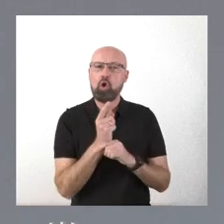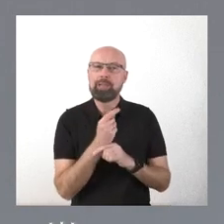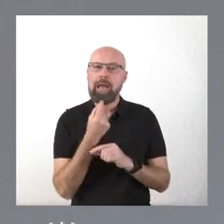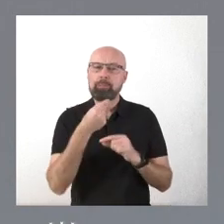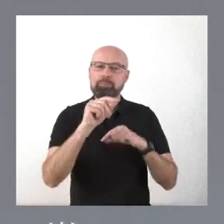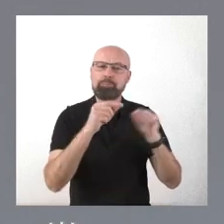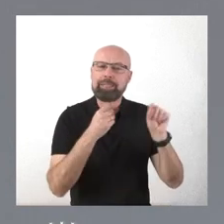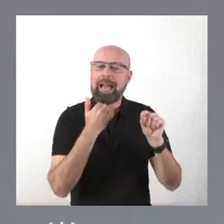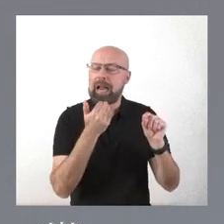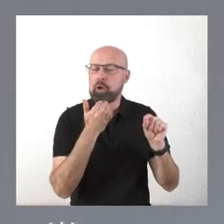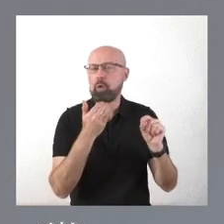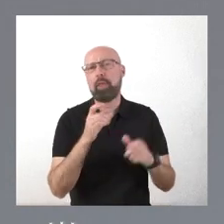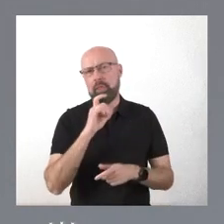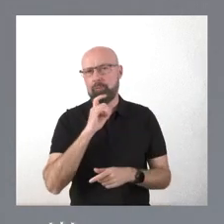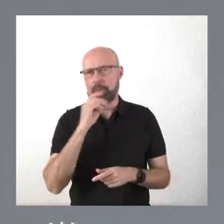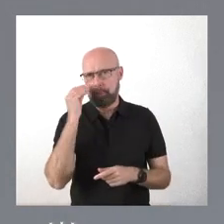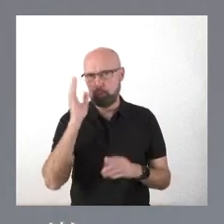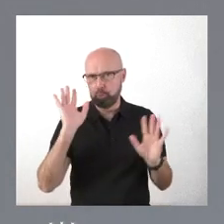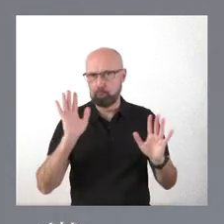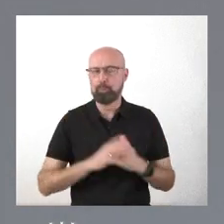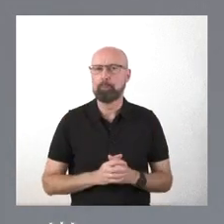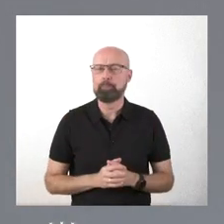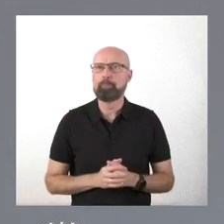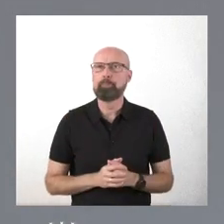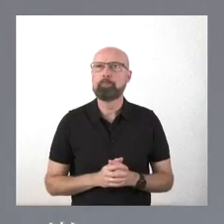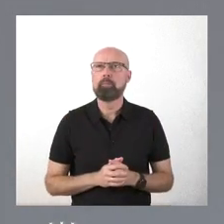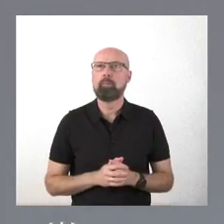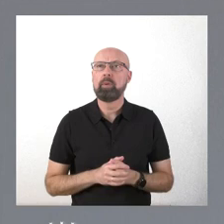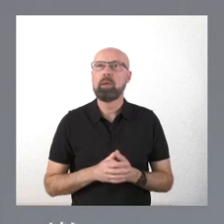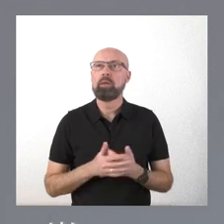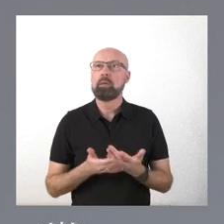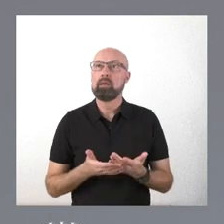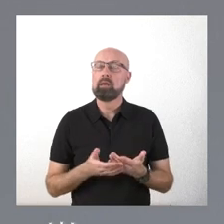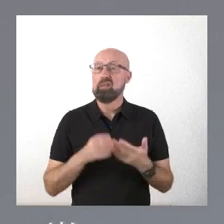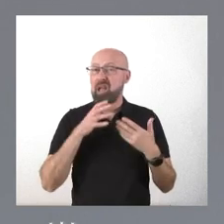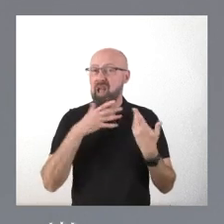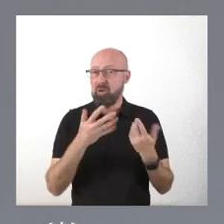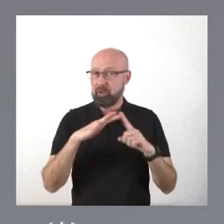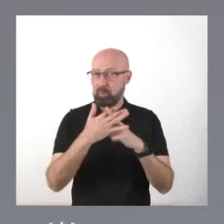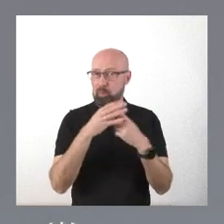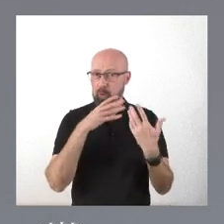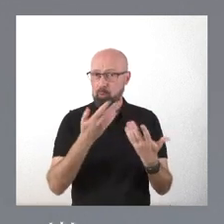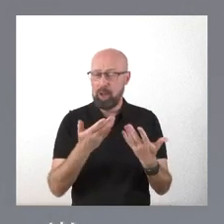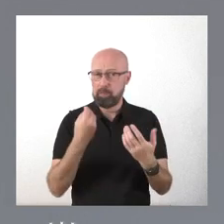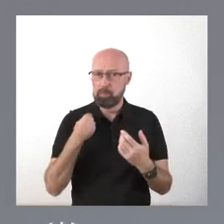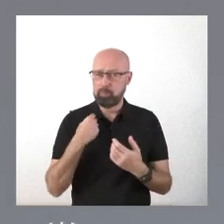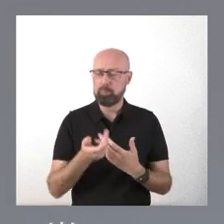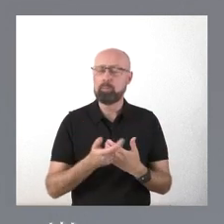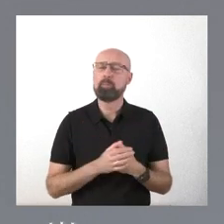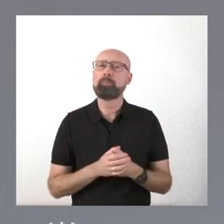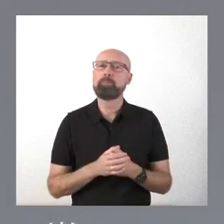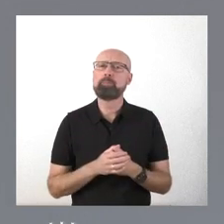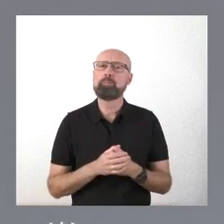que yo tenga que plantear alguna objeción. En el punto en el que nos encontramos,